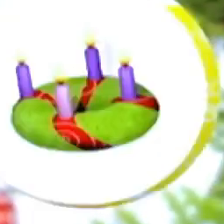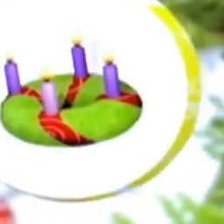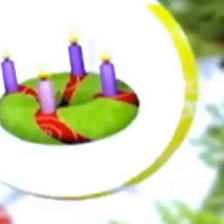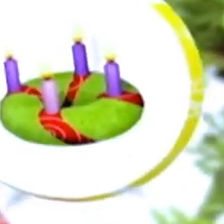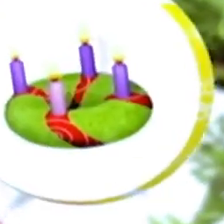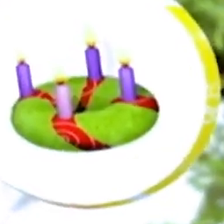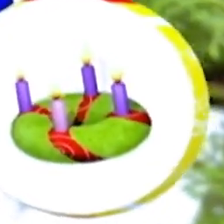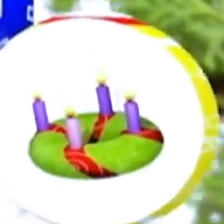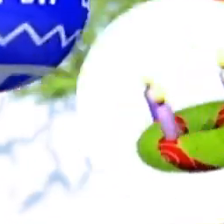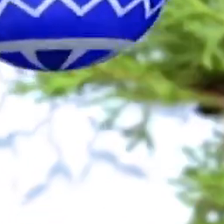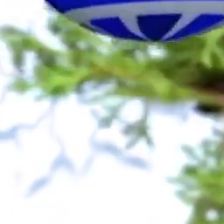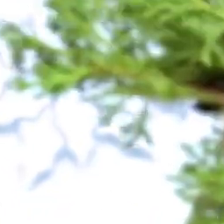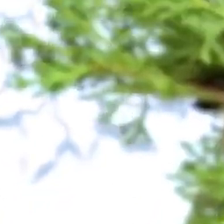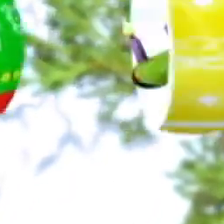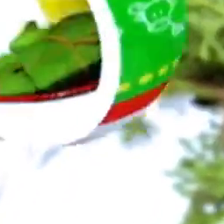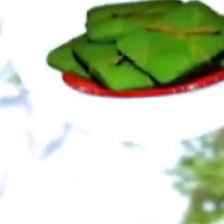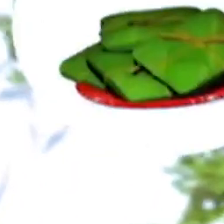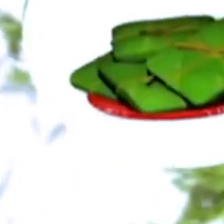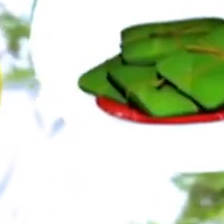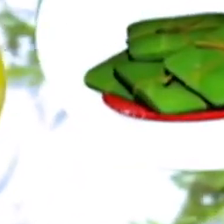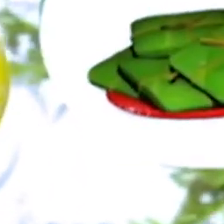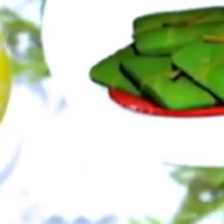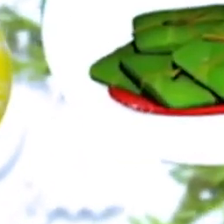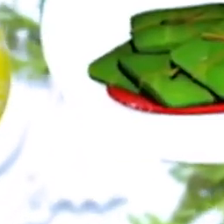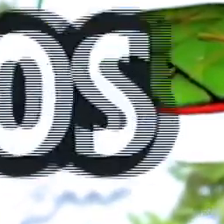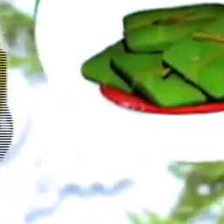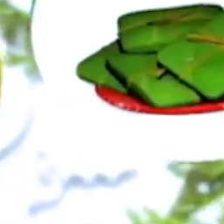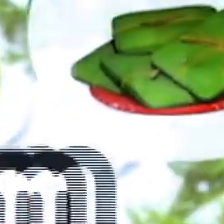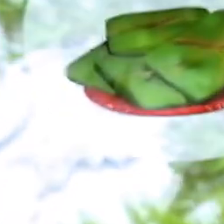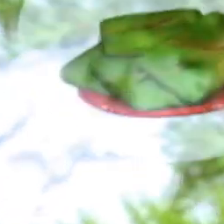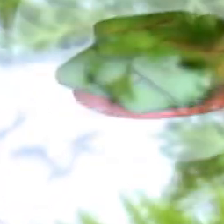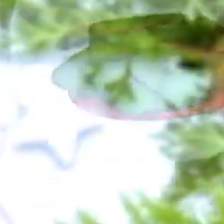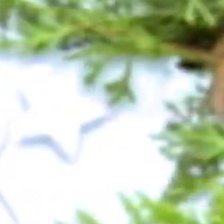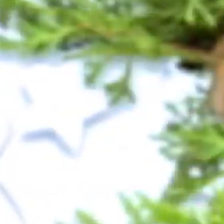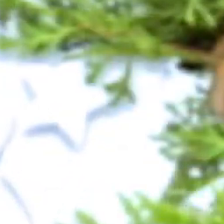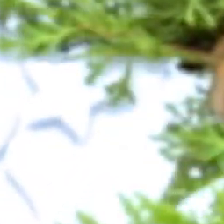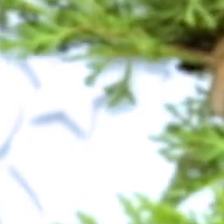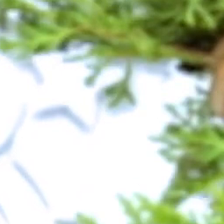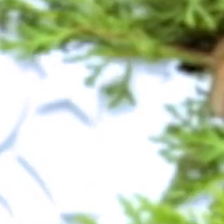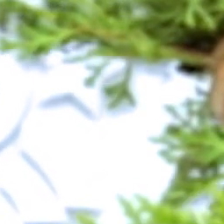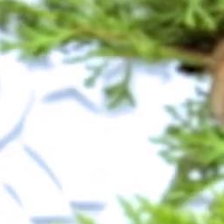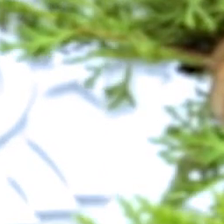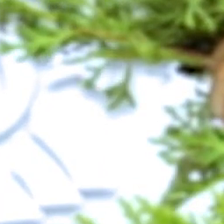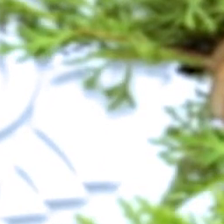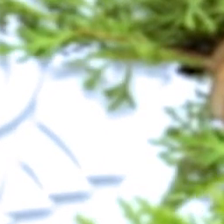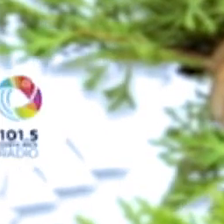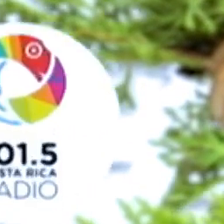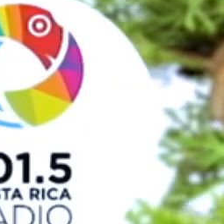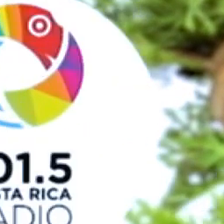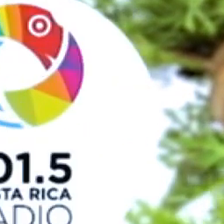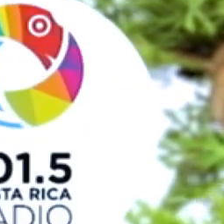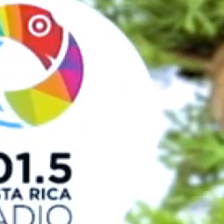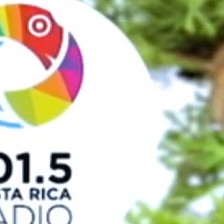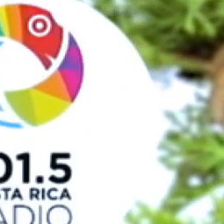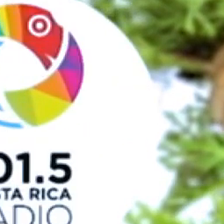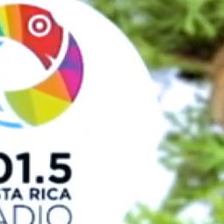música, tradiciones y muchas sorpresas más. Caravana navideña. Por 13. Costa Rica